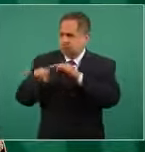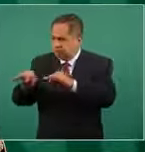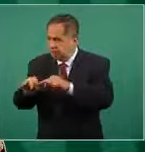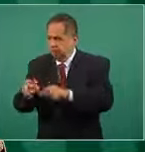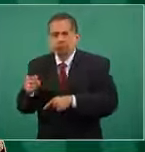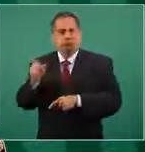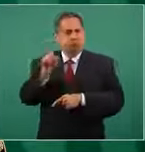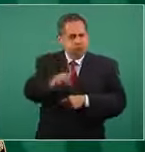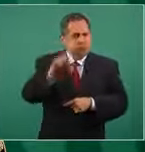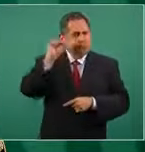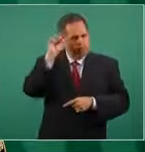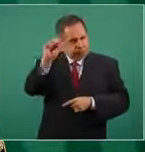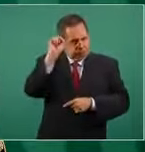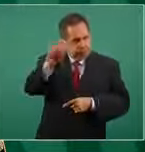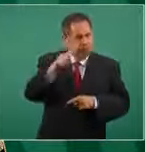sindicatos que los representan en la